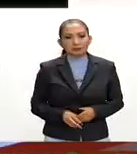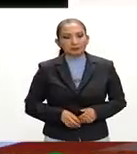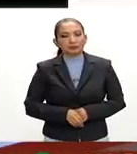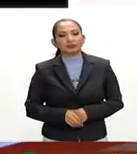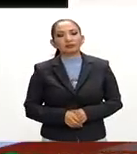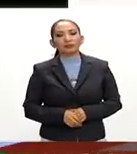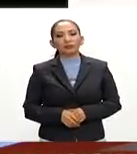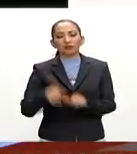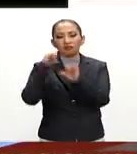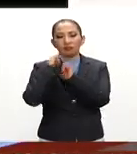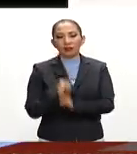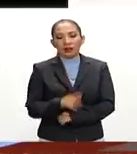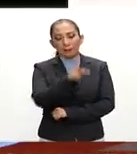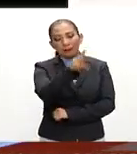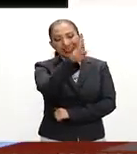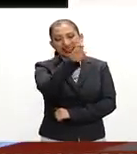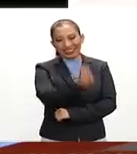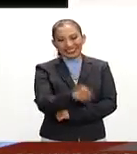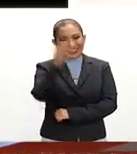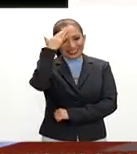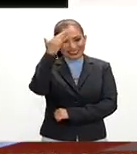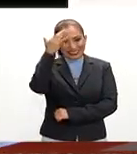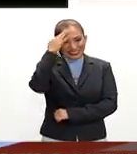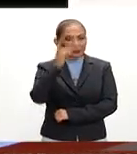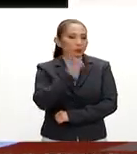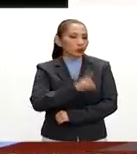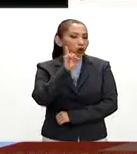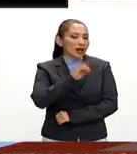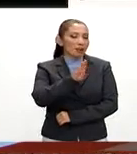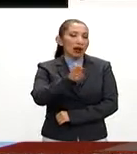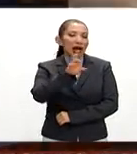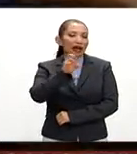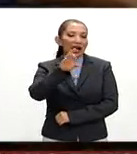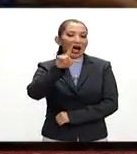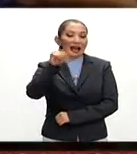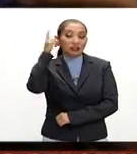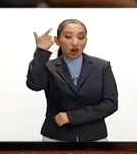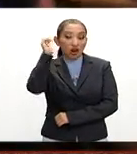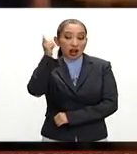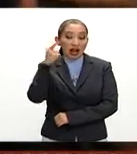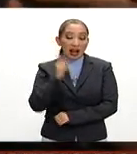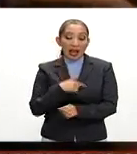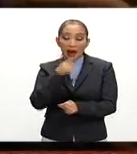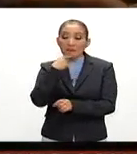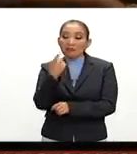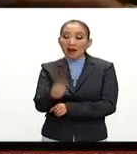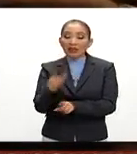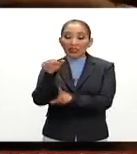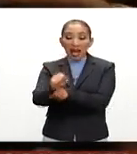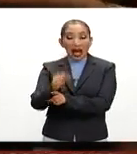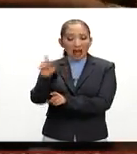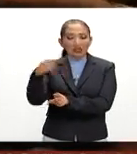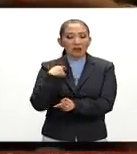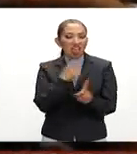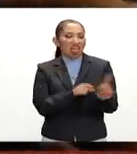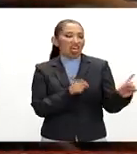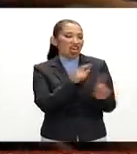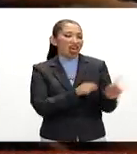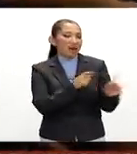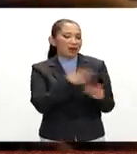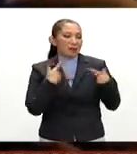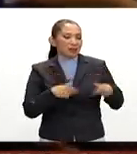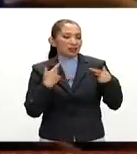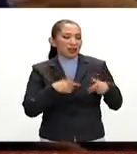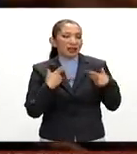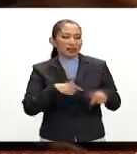La dirigente nacional del PRD, Alejandra Barrales, espera que en esta orden de aprehensión en contra de Javier Duarte no sea una burla, más para los